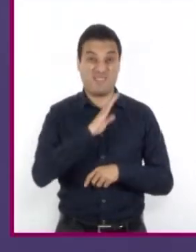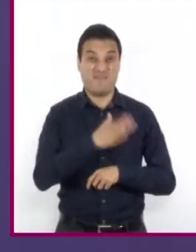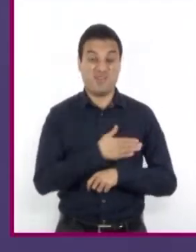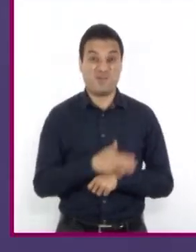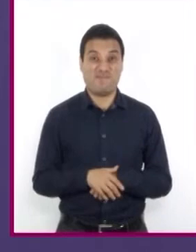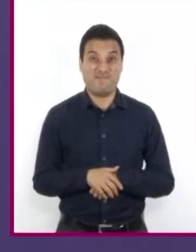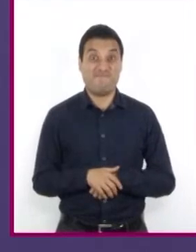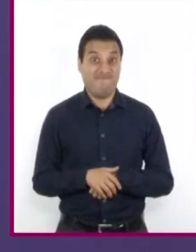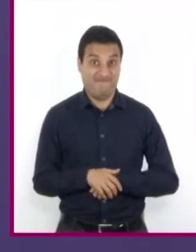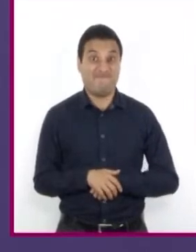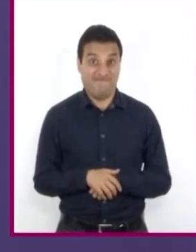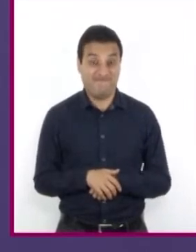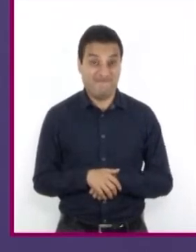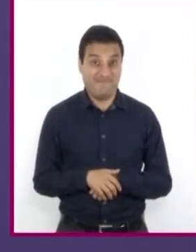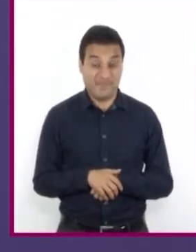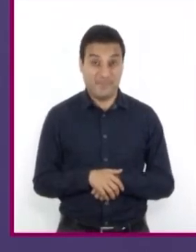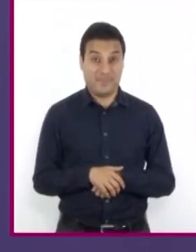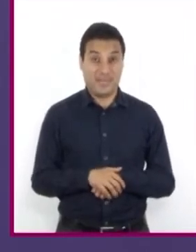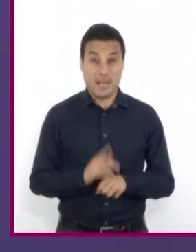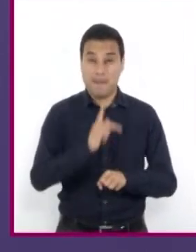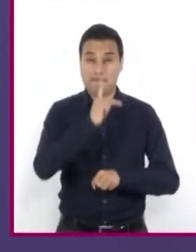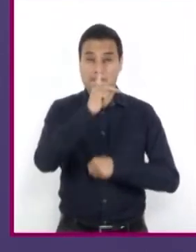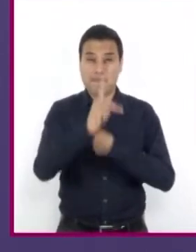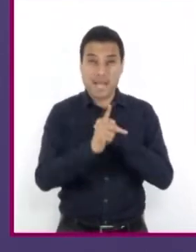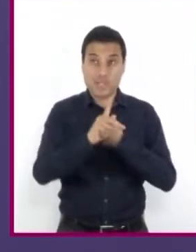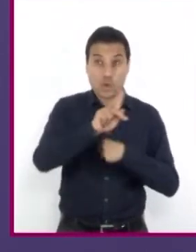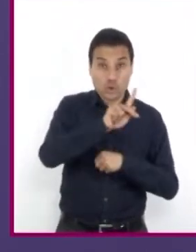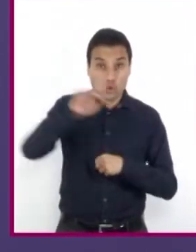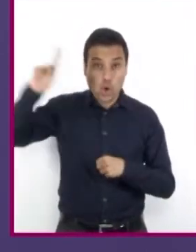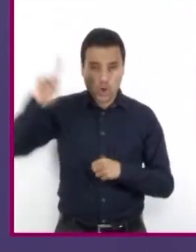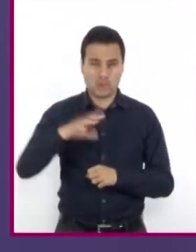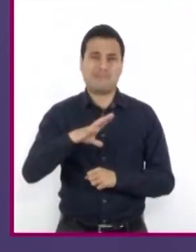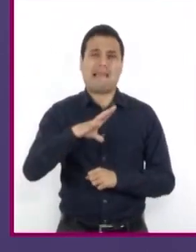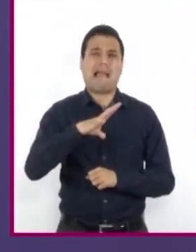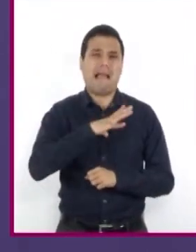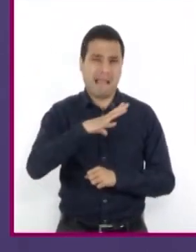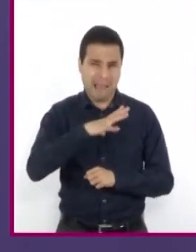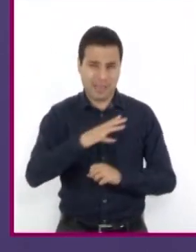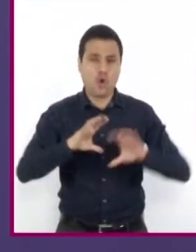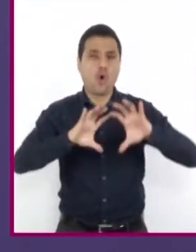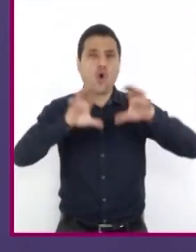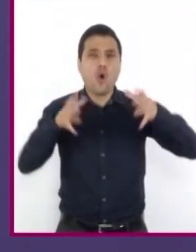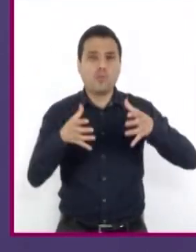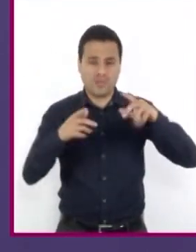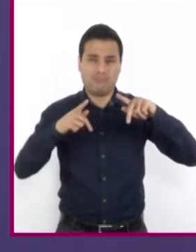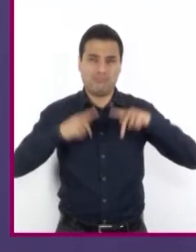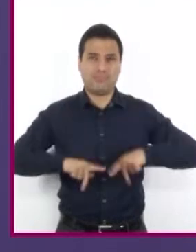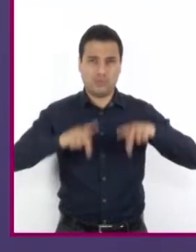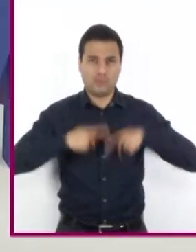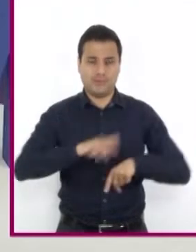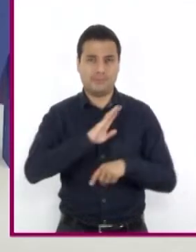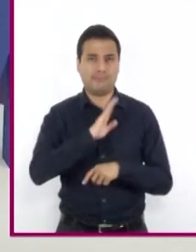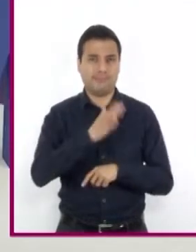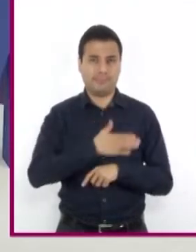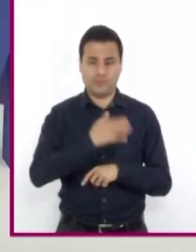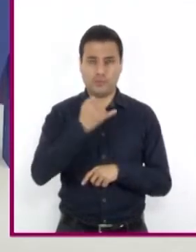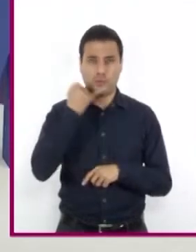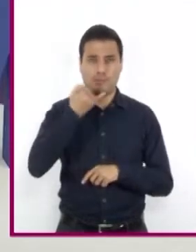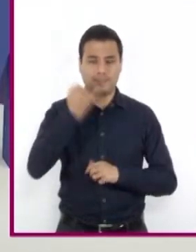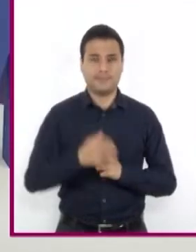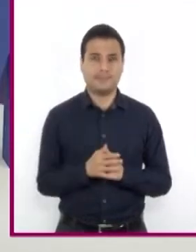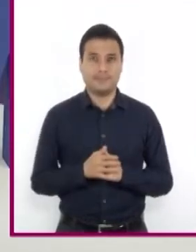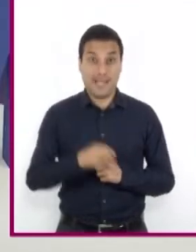De hecho, casi todos los países cuentan con comunidades de personas que se comunican en esta lengua. En nuestro